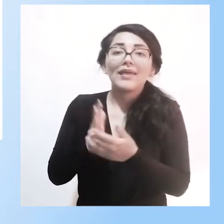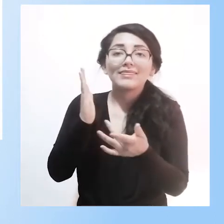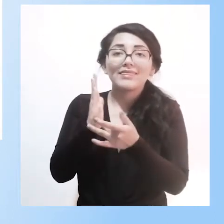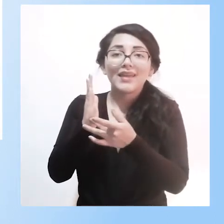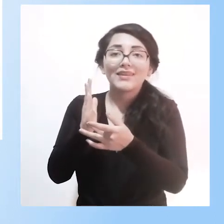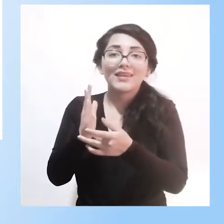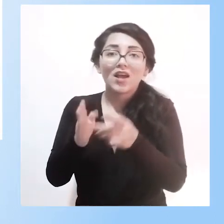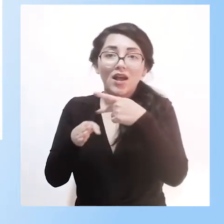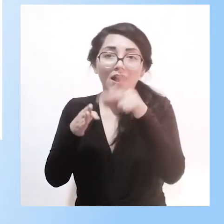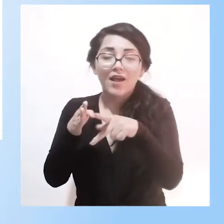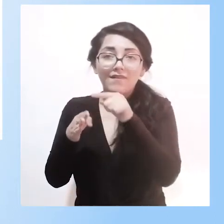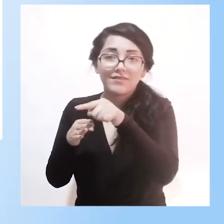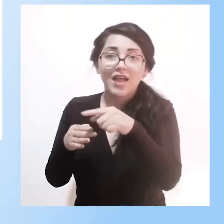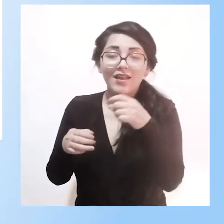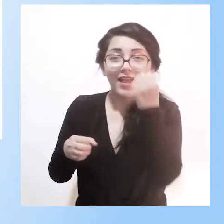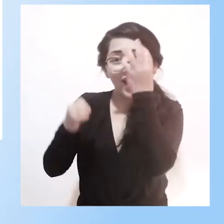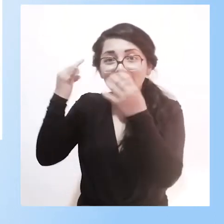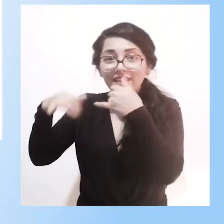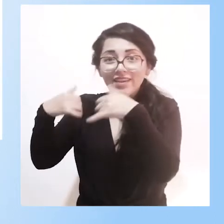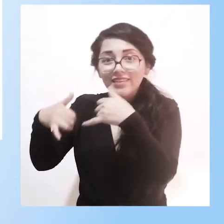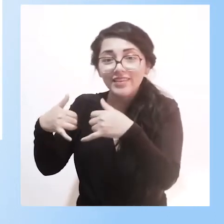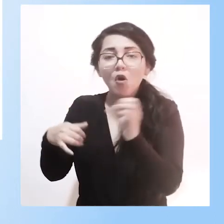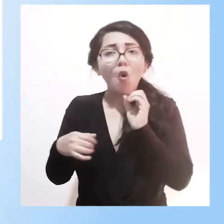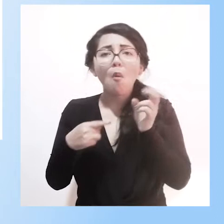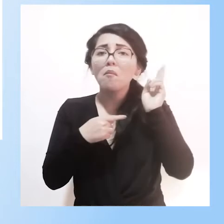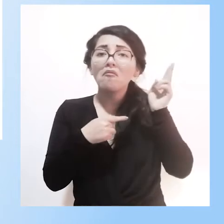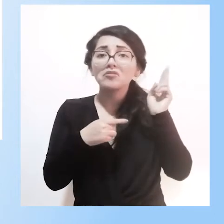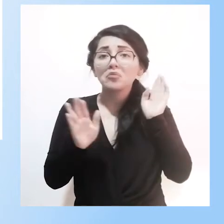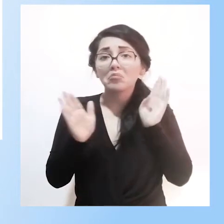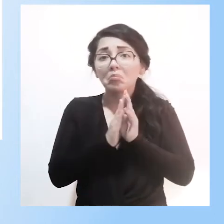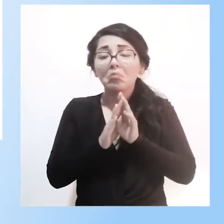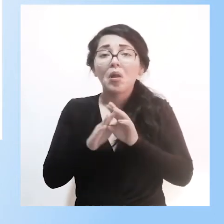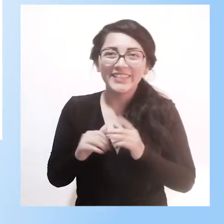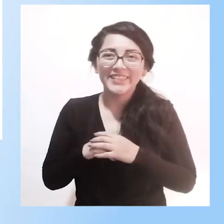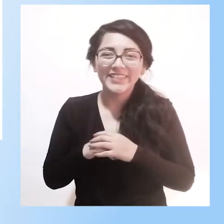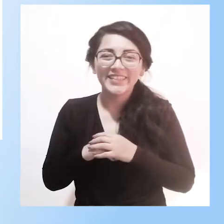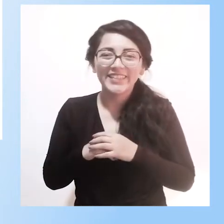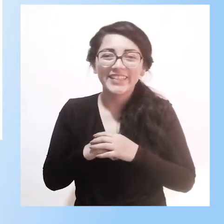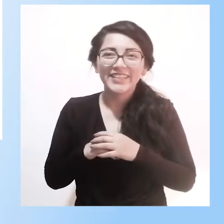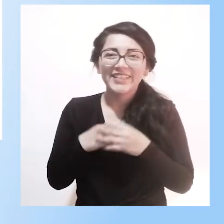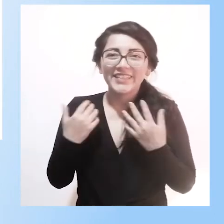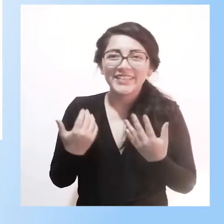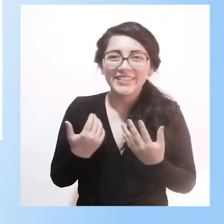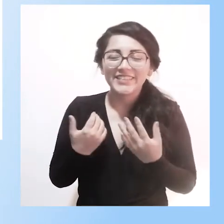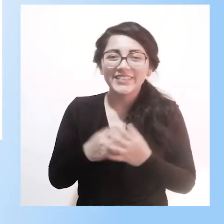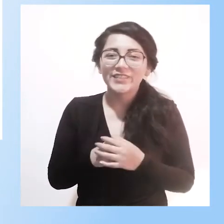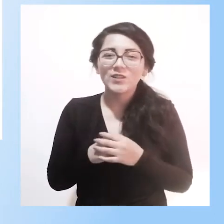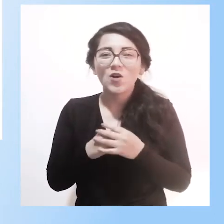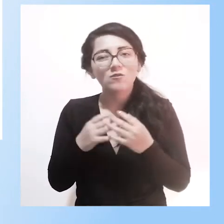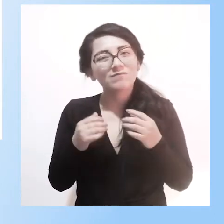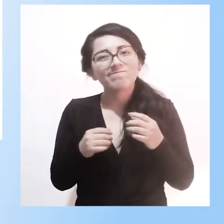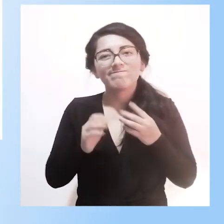con los propios maestros si son, por ejemplo, juegos de misa. Y la variedad es enorme. Quise